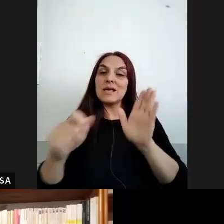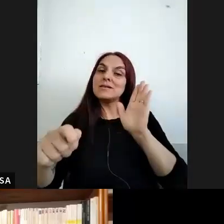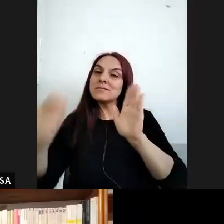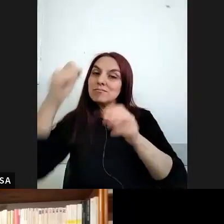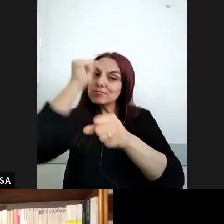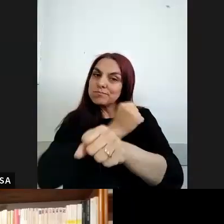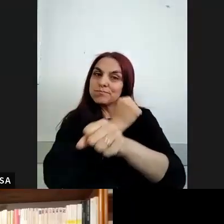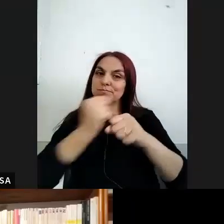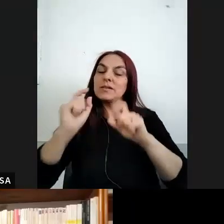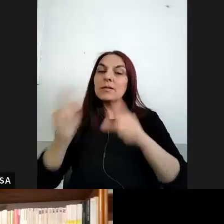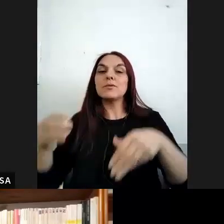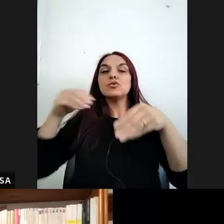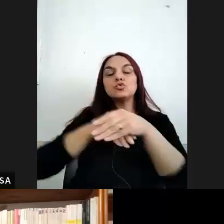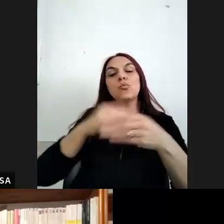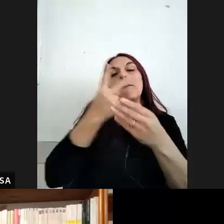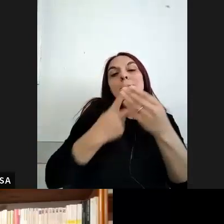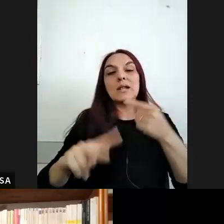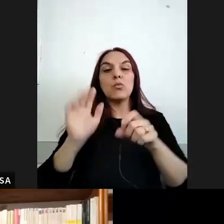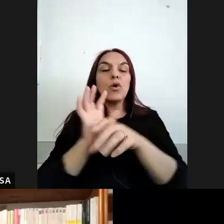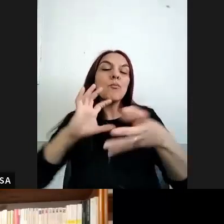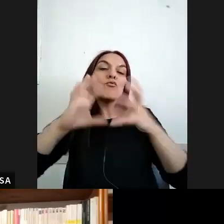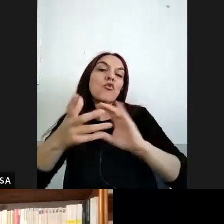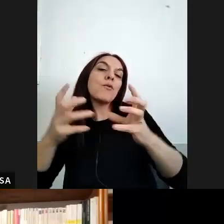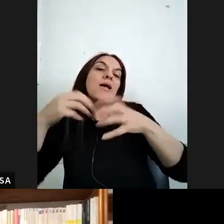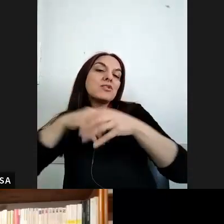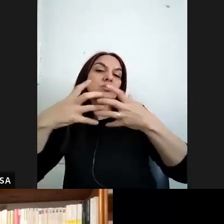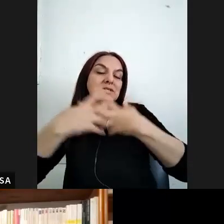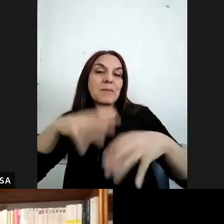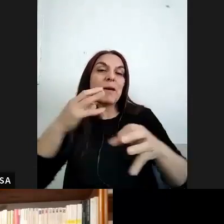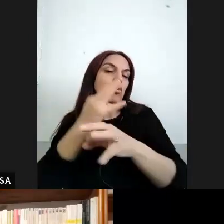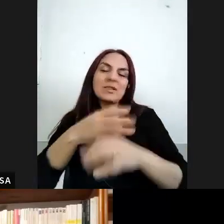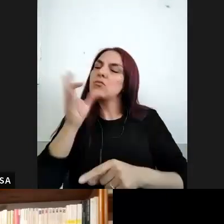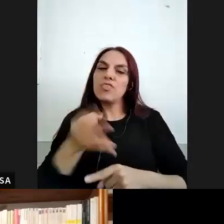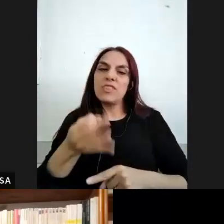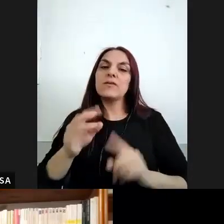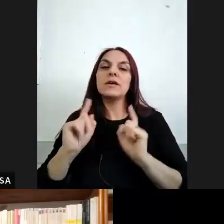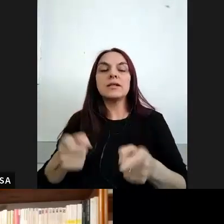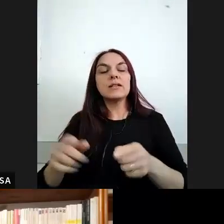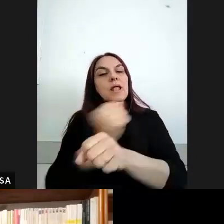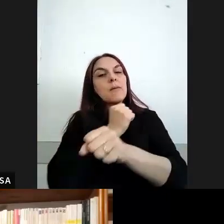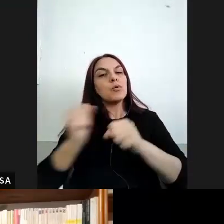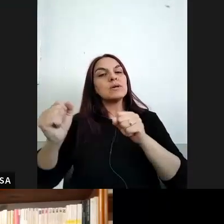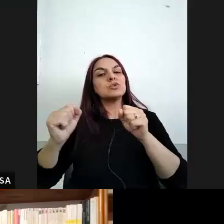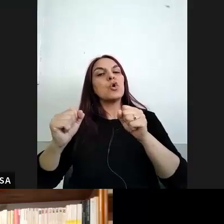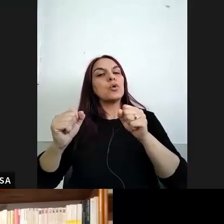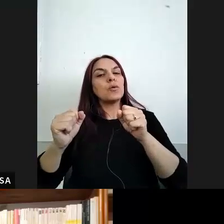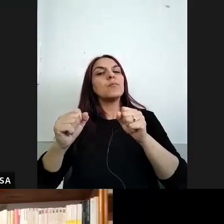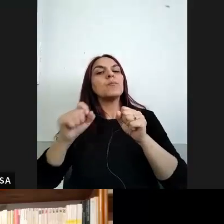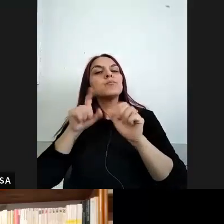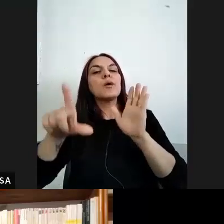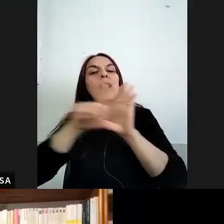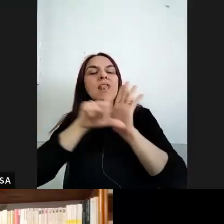a la educación intercultural bilingüe como una modalidad del sistema educativo eh y por supuesto la sanción de las de las distintas leyes